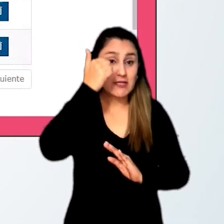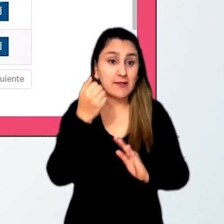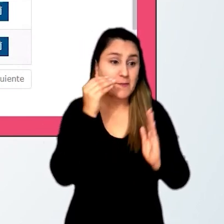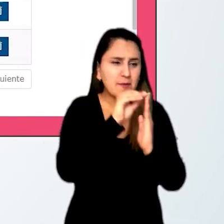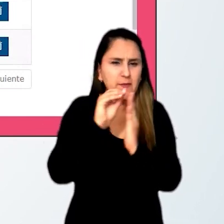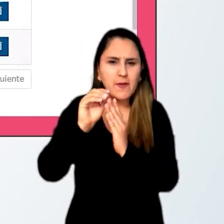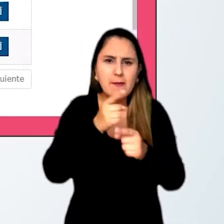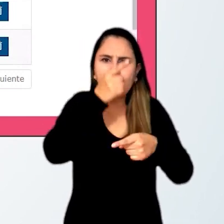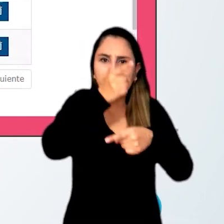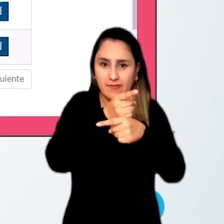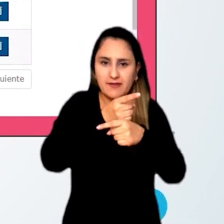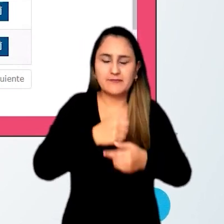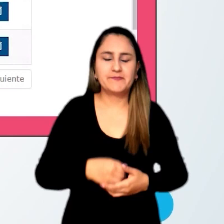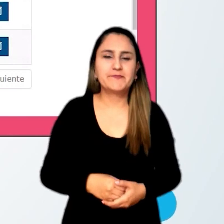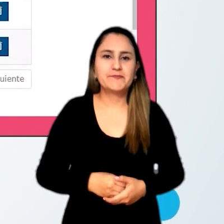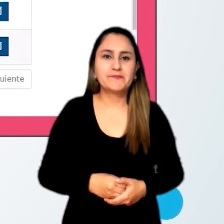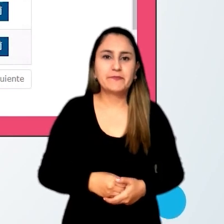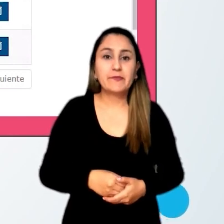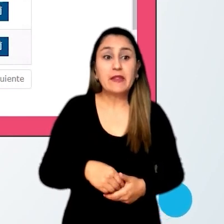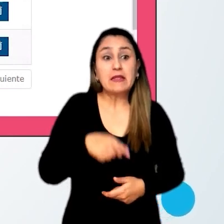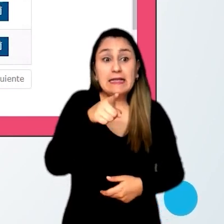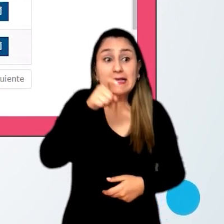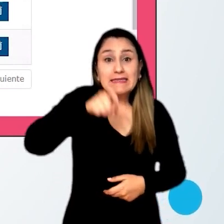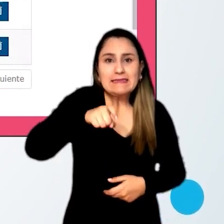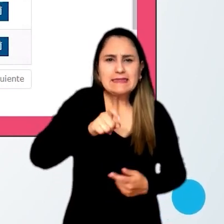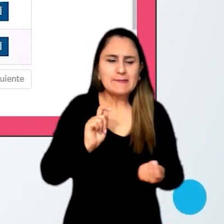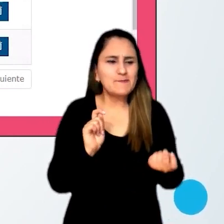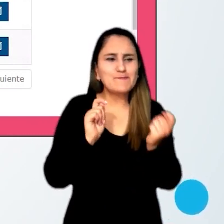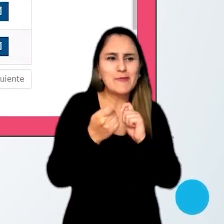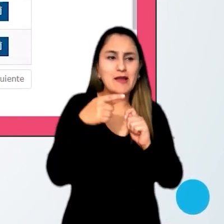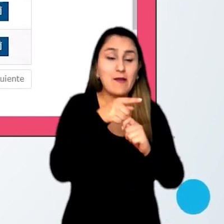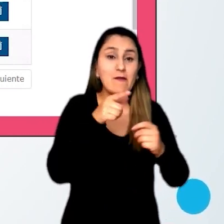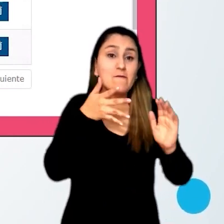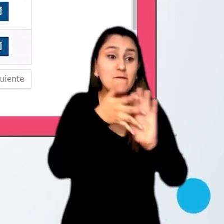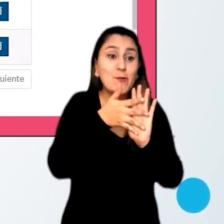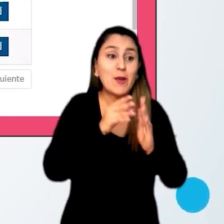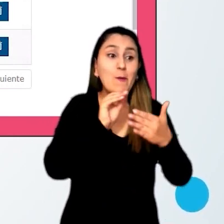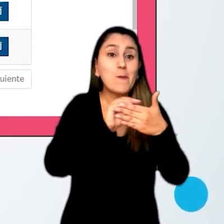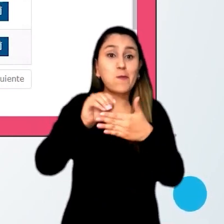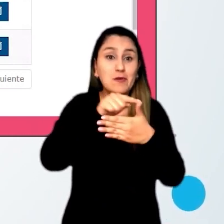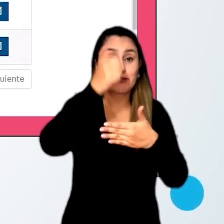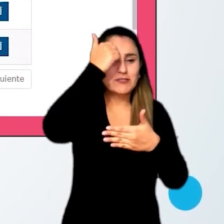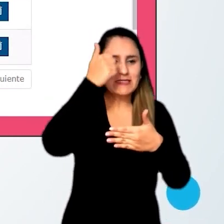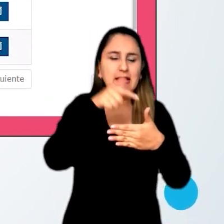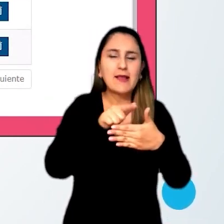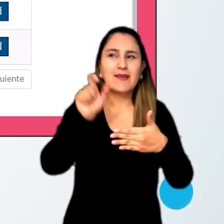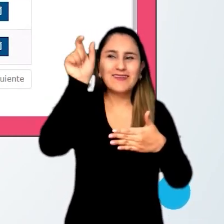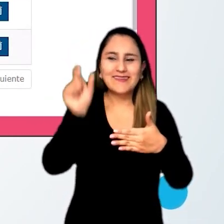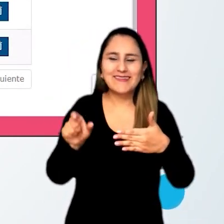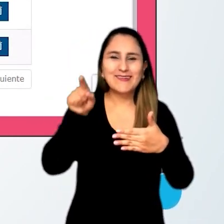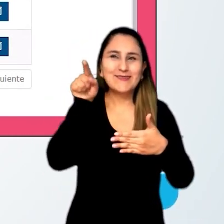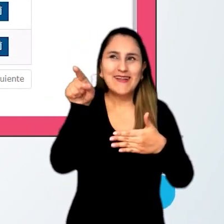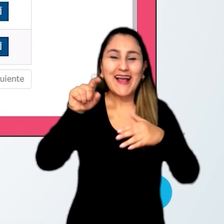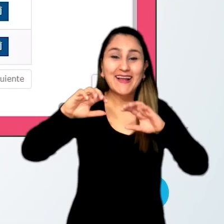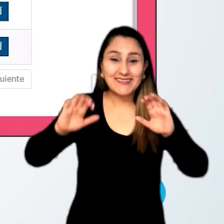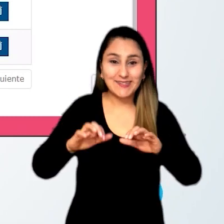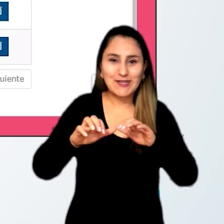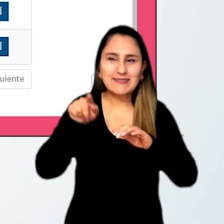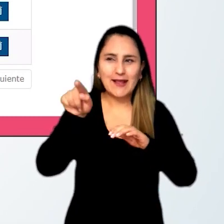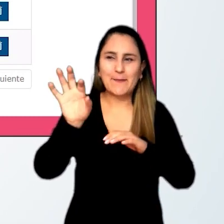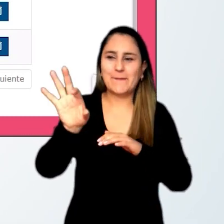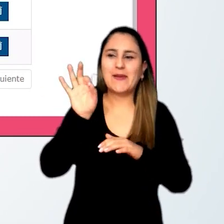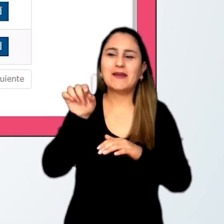agregado esté correcta. Si requiere editar la información del docente agregado, seleccione de la columna